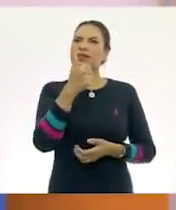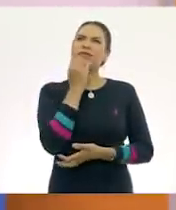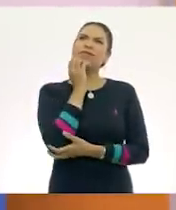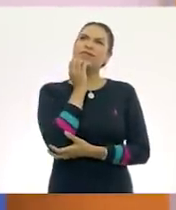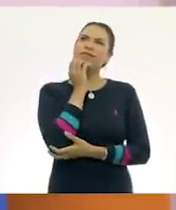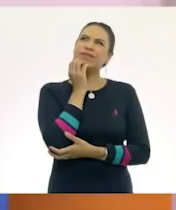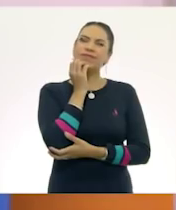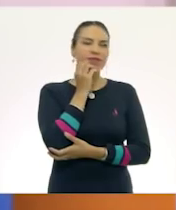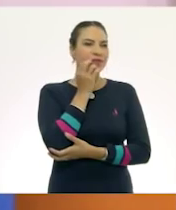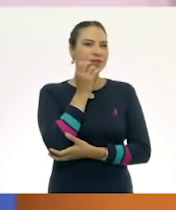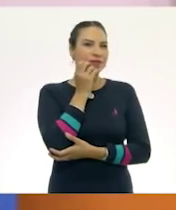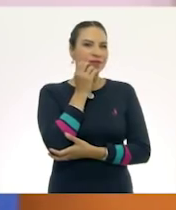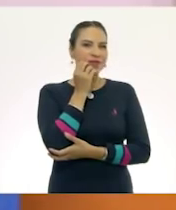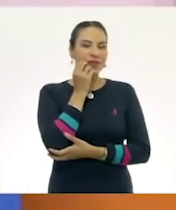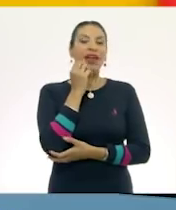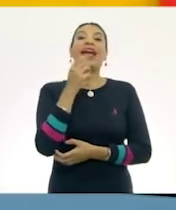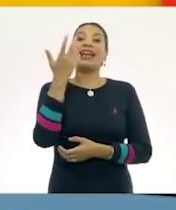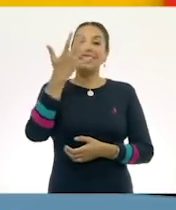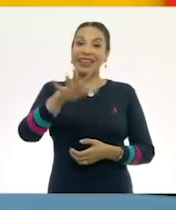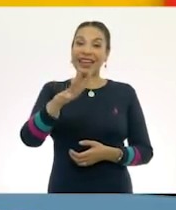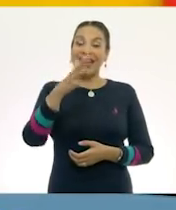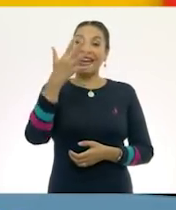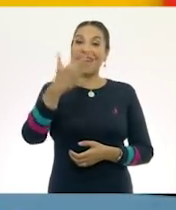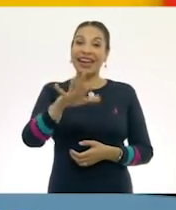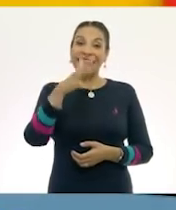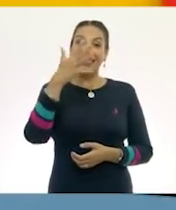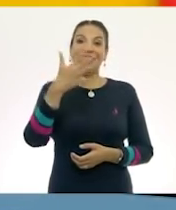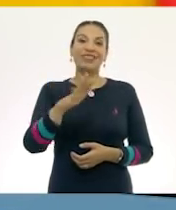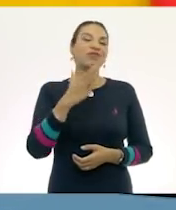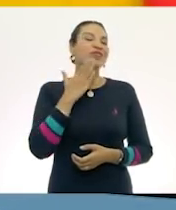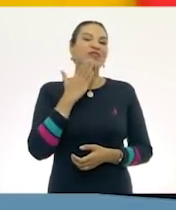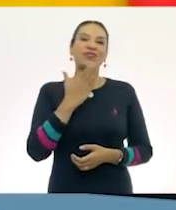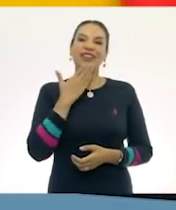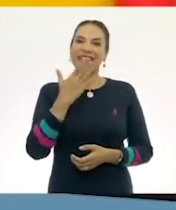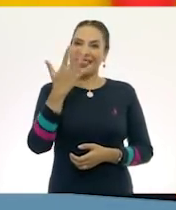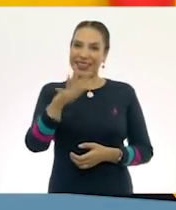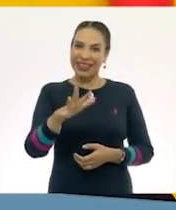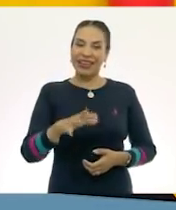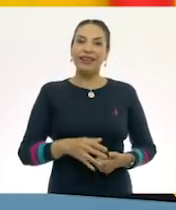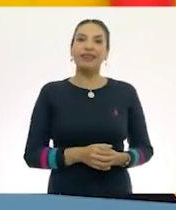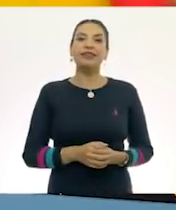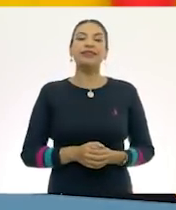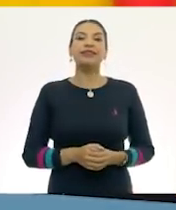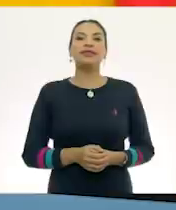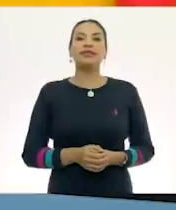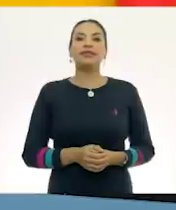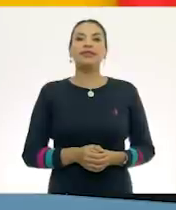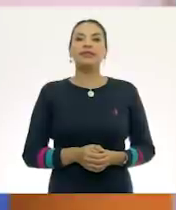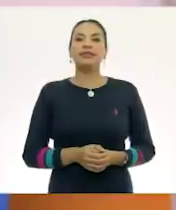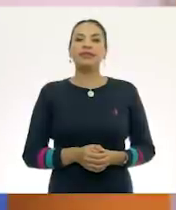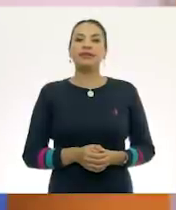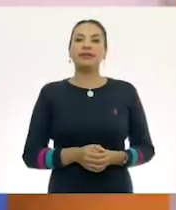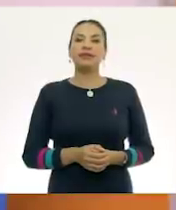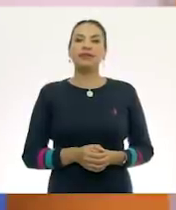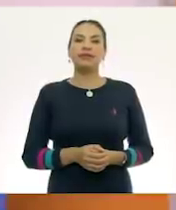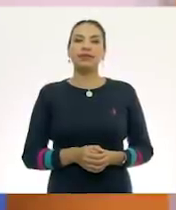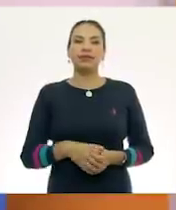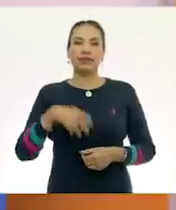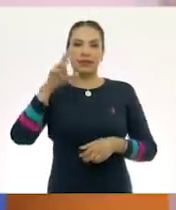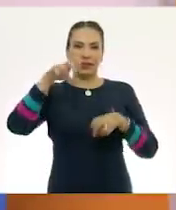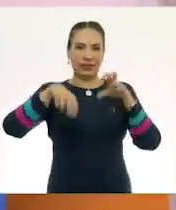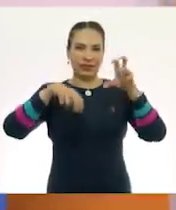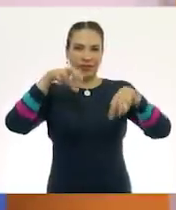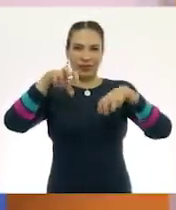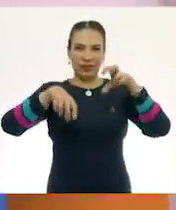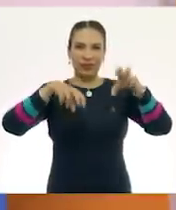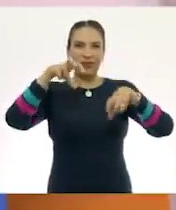¿Cuál va? ¡El diez! ¡El diez! Muy bien. ¡Diez! Ok. ¡El dinosaurio!